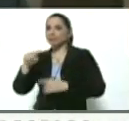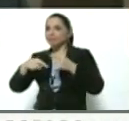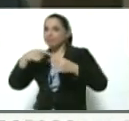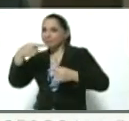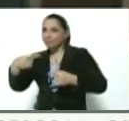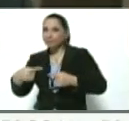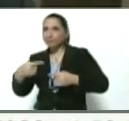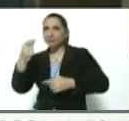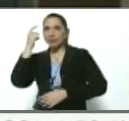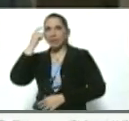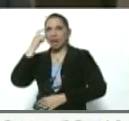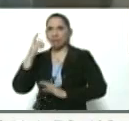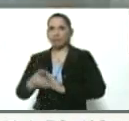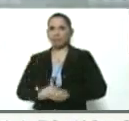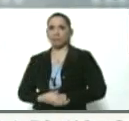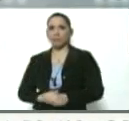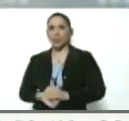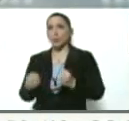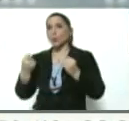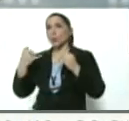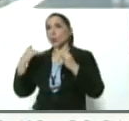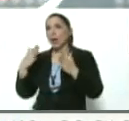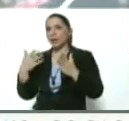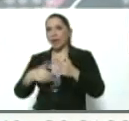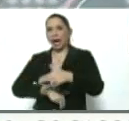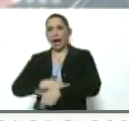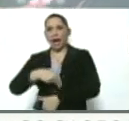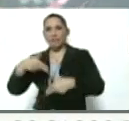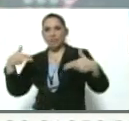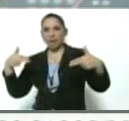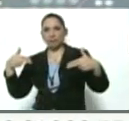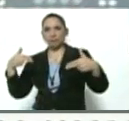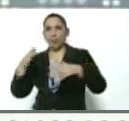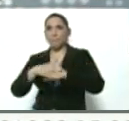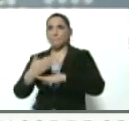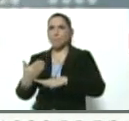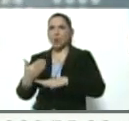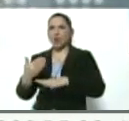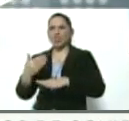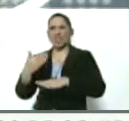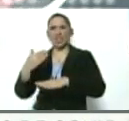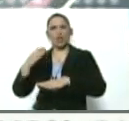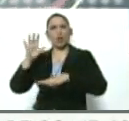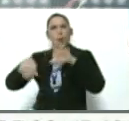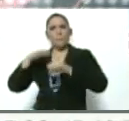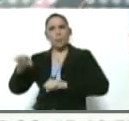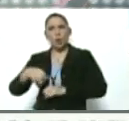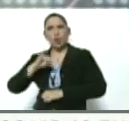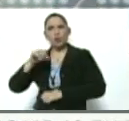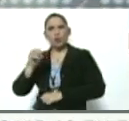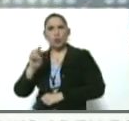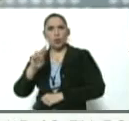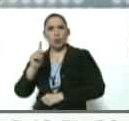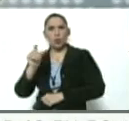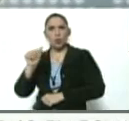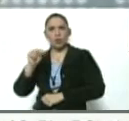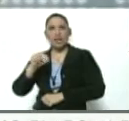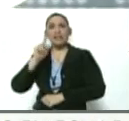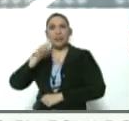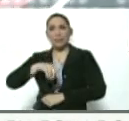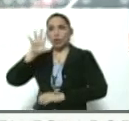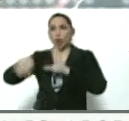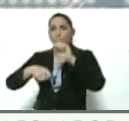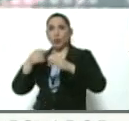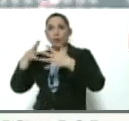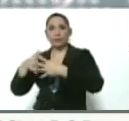próximos días cuántas eran esas armas, porque las adquirió Jordan Goodrow y probablemente las adquirió en los Estados Unidos de Norteamérica